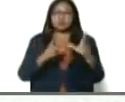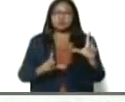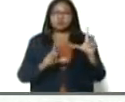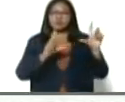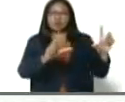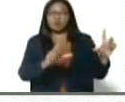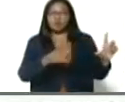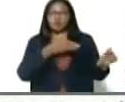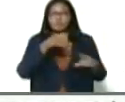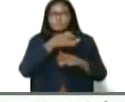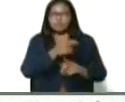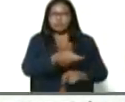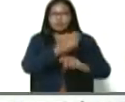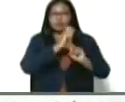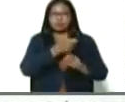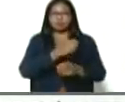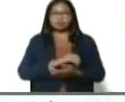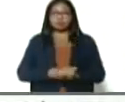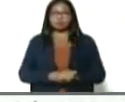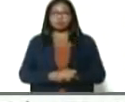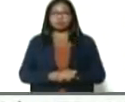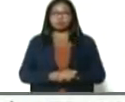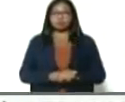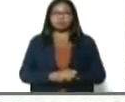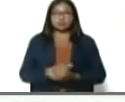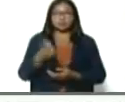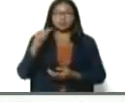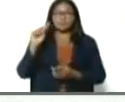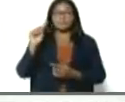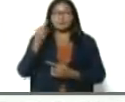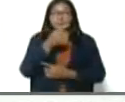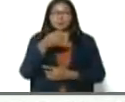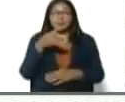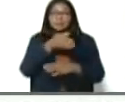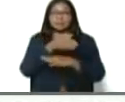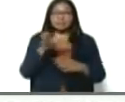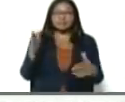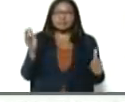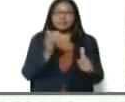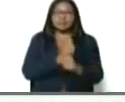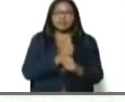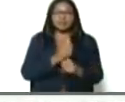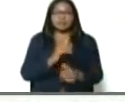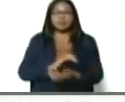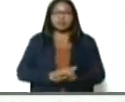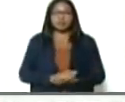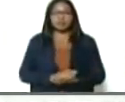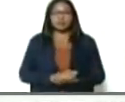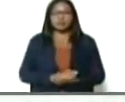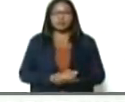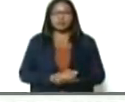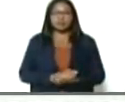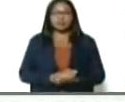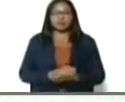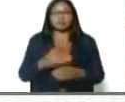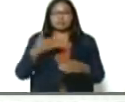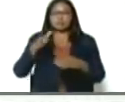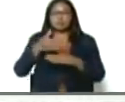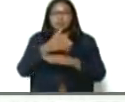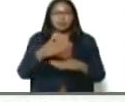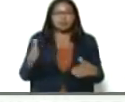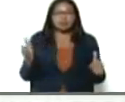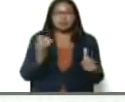pescador, y aquí tengo, mi primera sardina, pues, capturada, la sardina, la sardina,